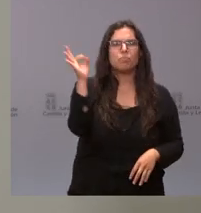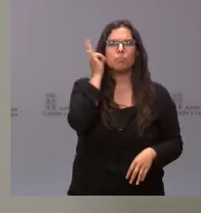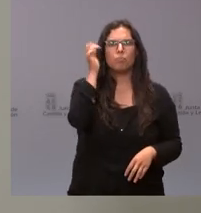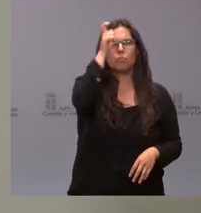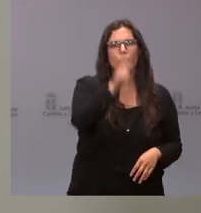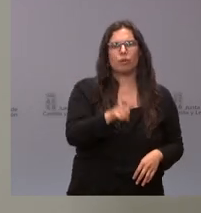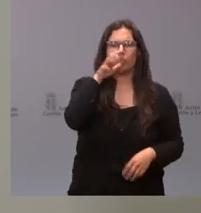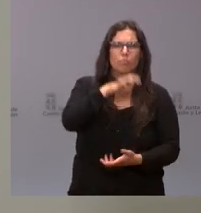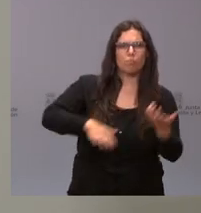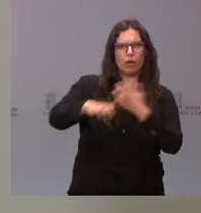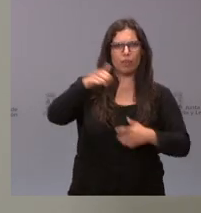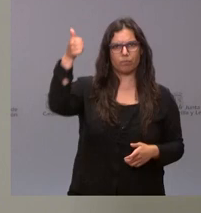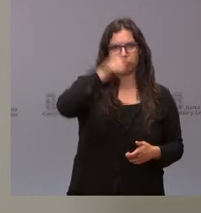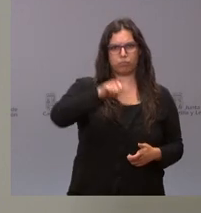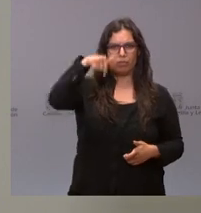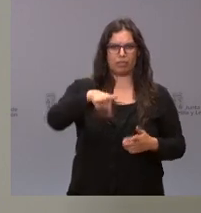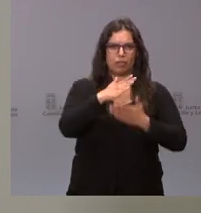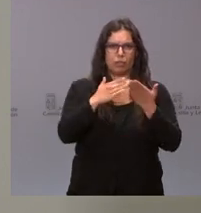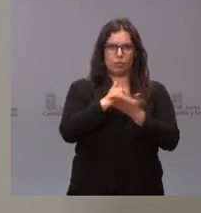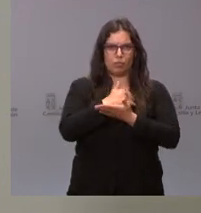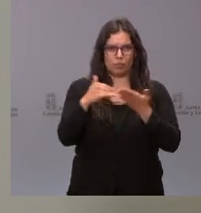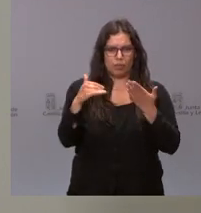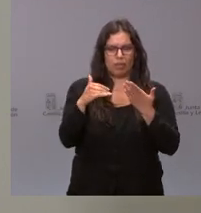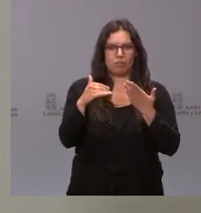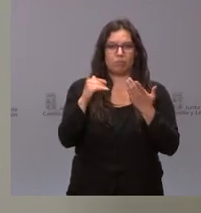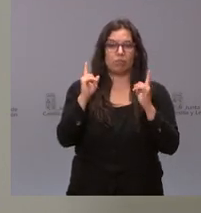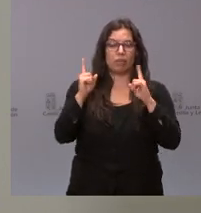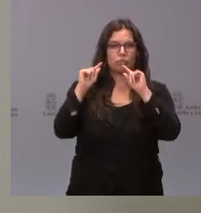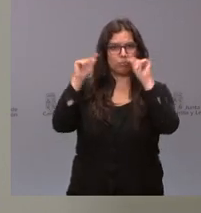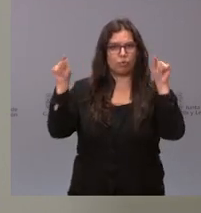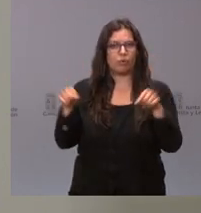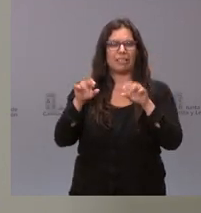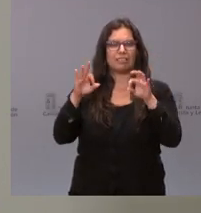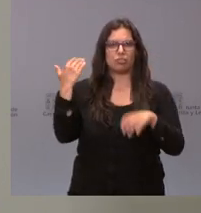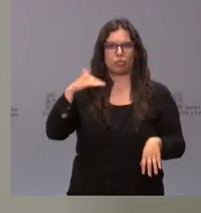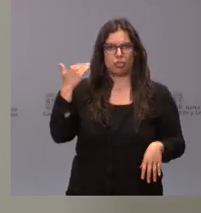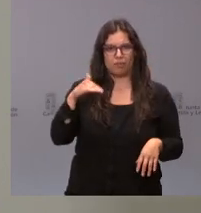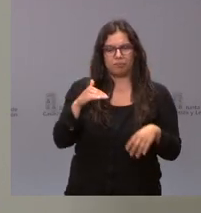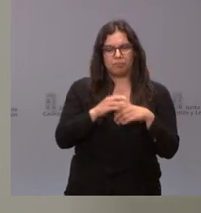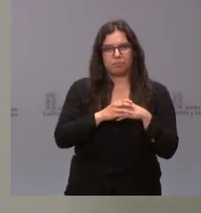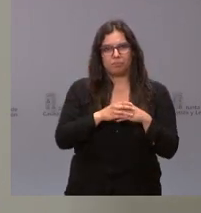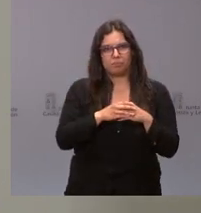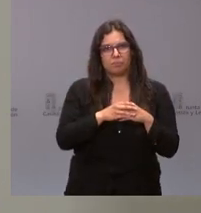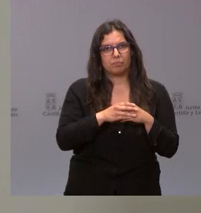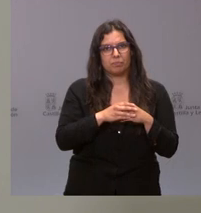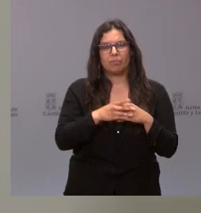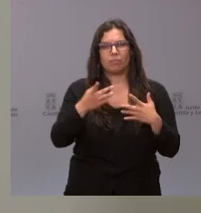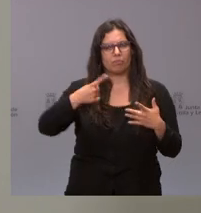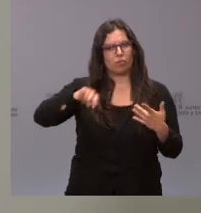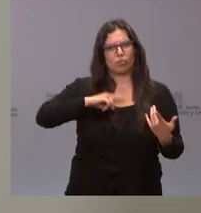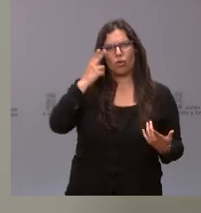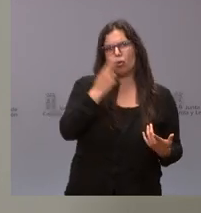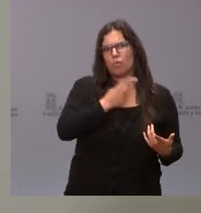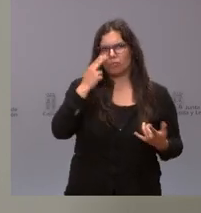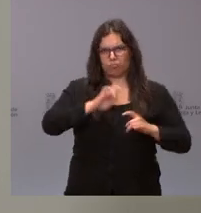consecuencia de violencia de género en nuestra comunidad autónoma, en este caso en la provincia de Soria, y el firme compromiso